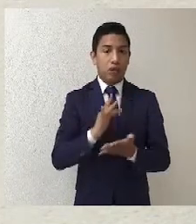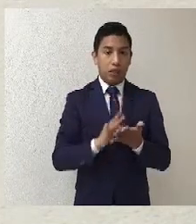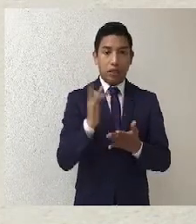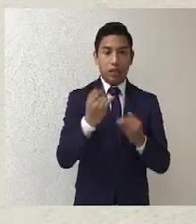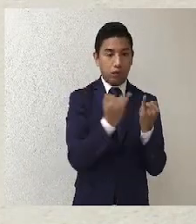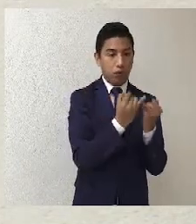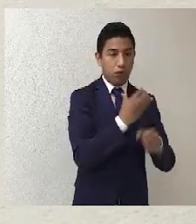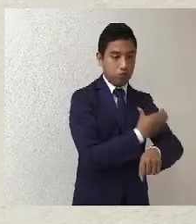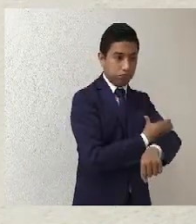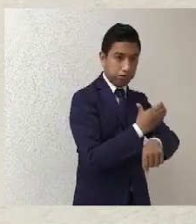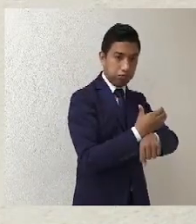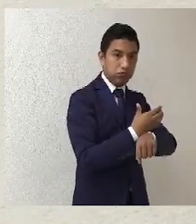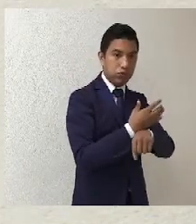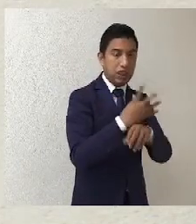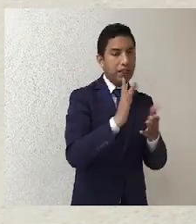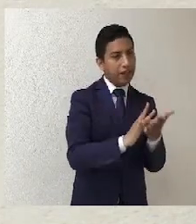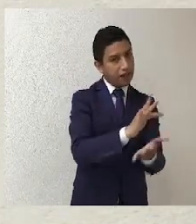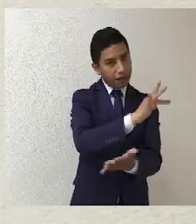recibido